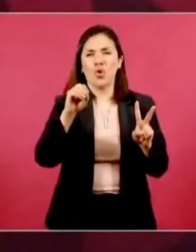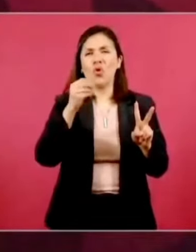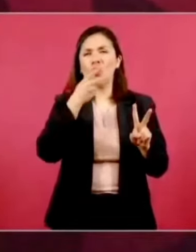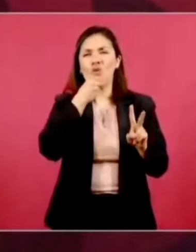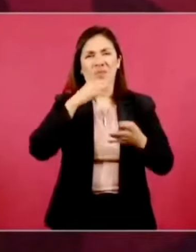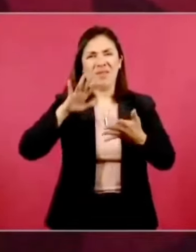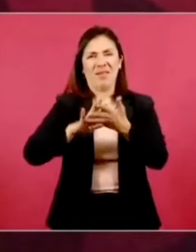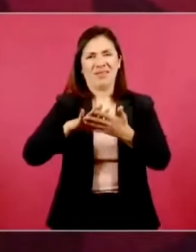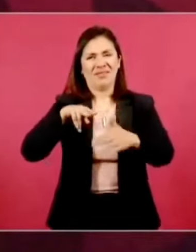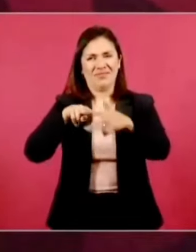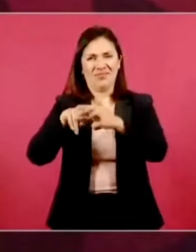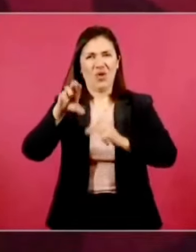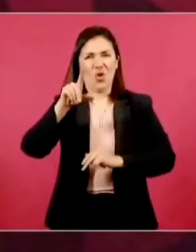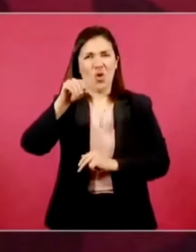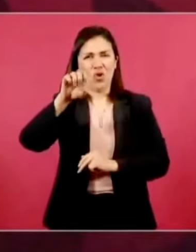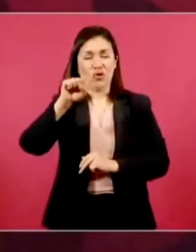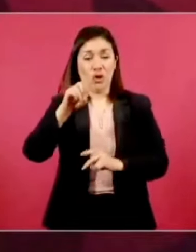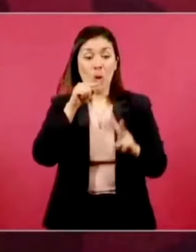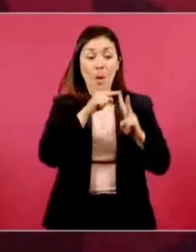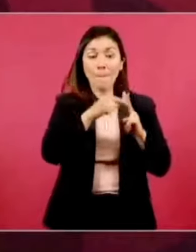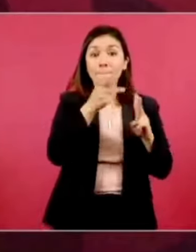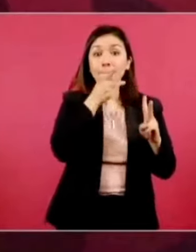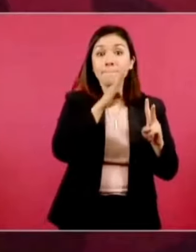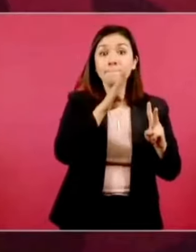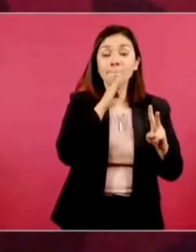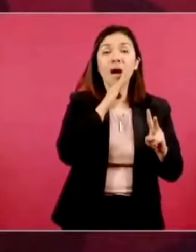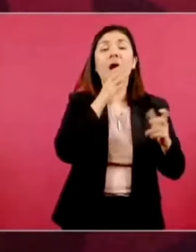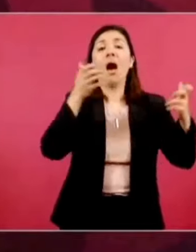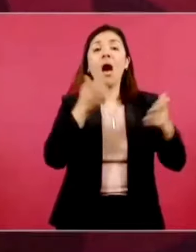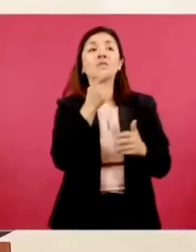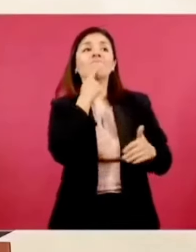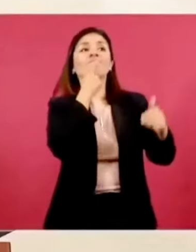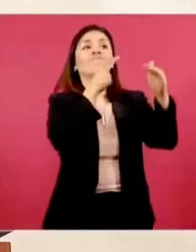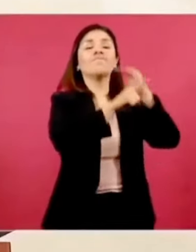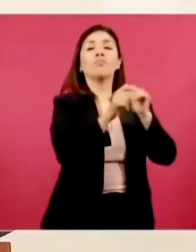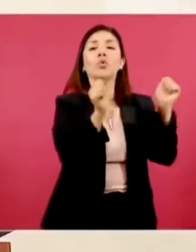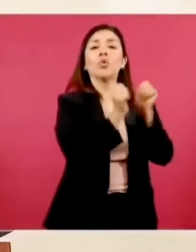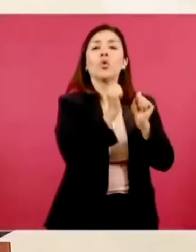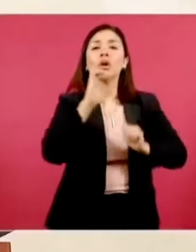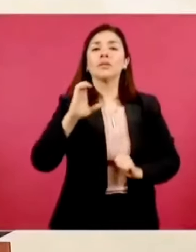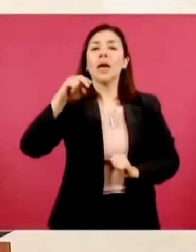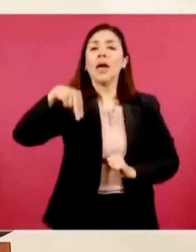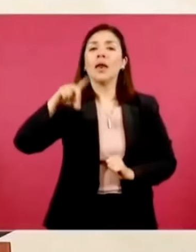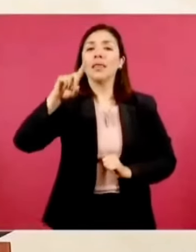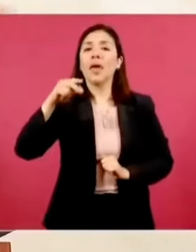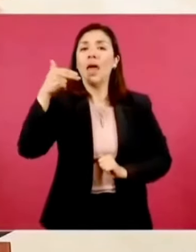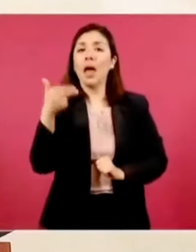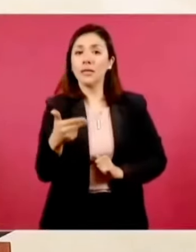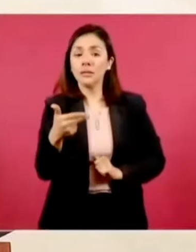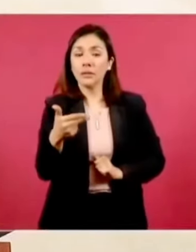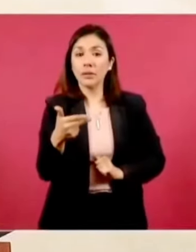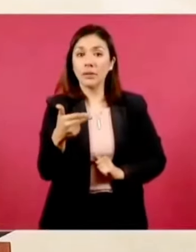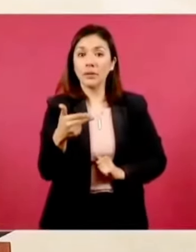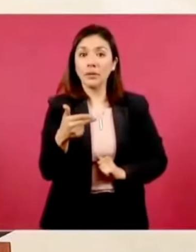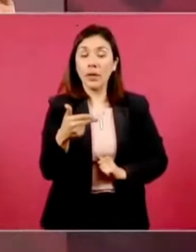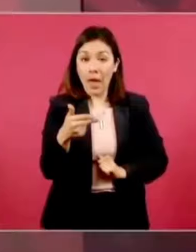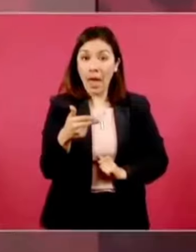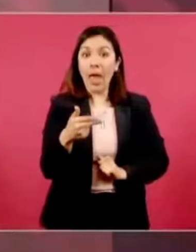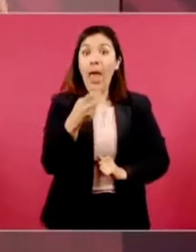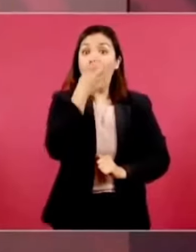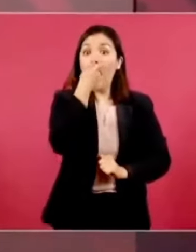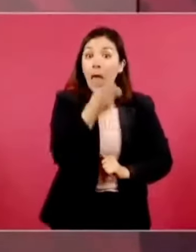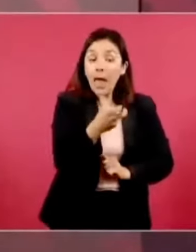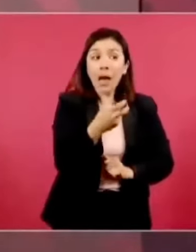presentaron una denuncia ante la Comisión de Derechos Humanos y de ahí se